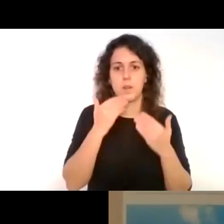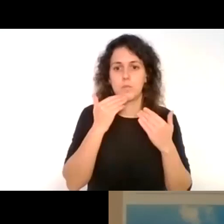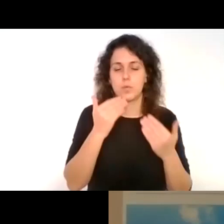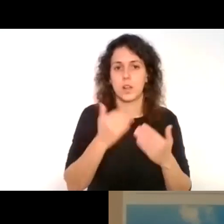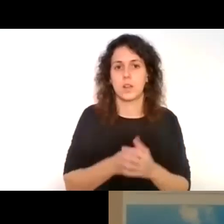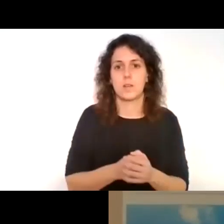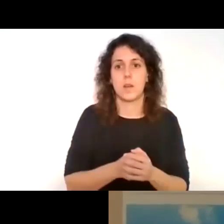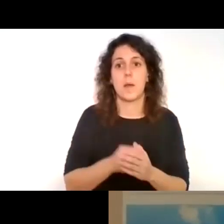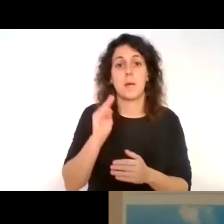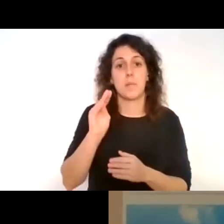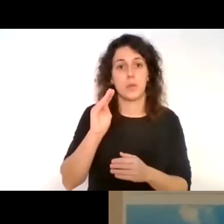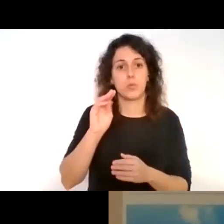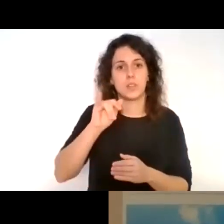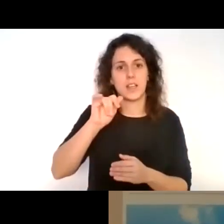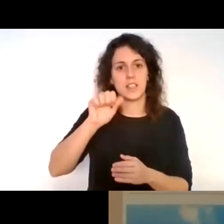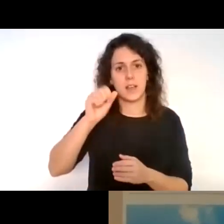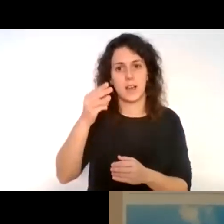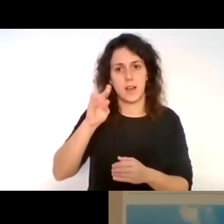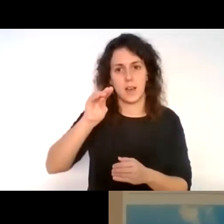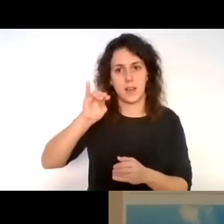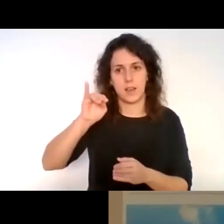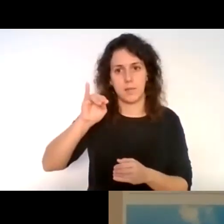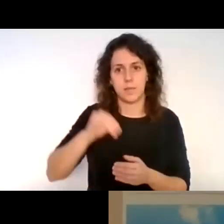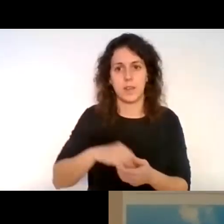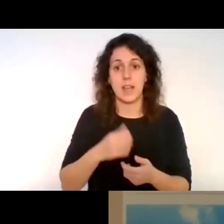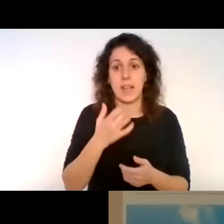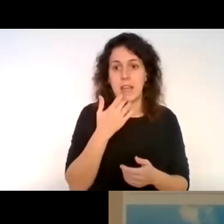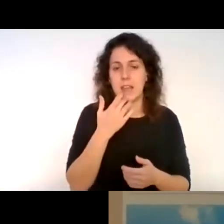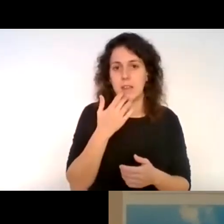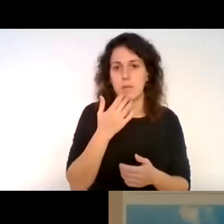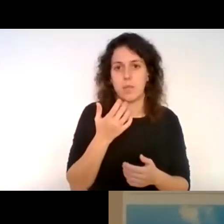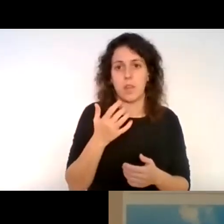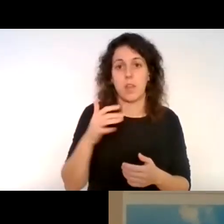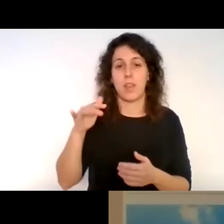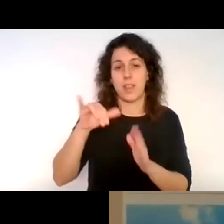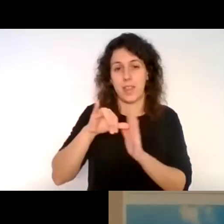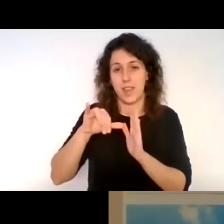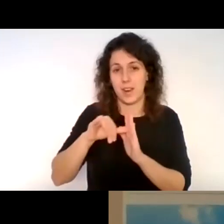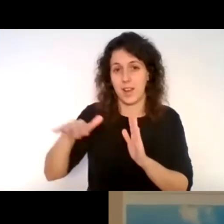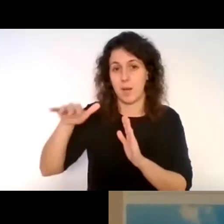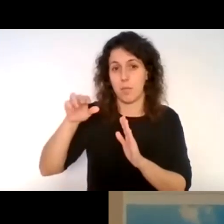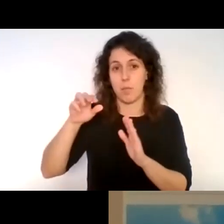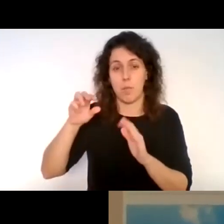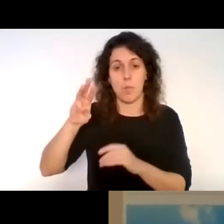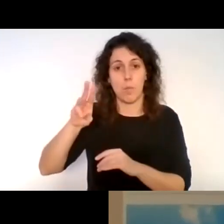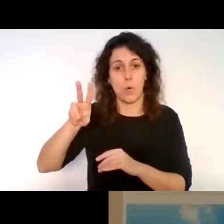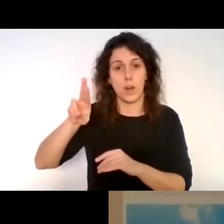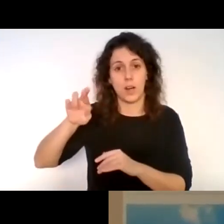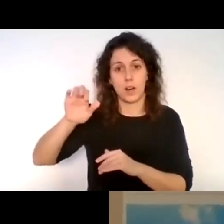Una pregunta, Jaquín, nos preguntan si cerca de Puerto Varas o alrededores hay alojamientos